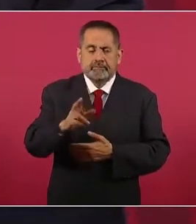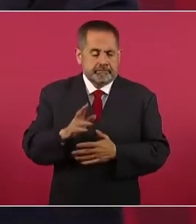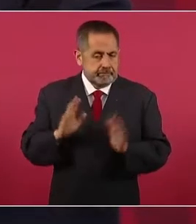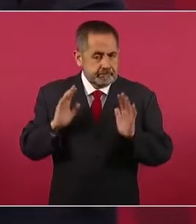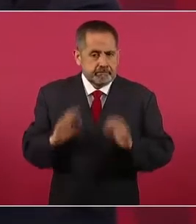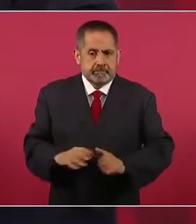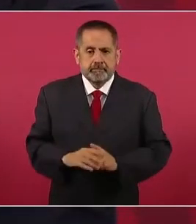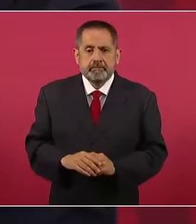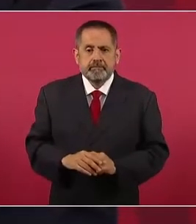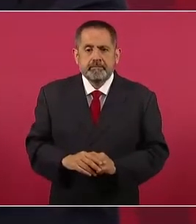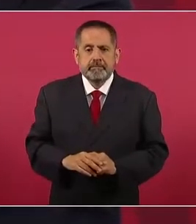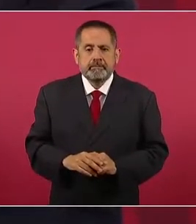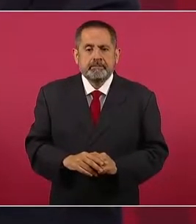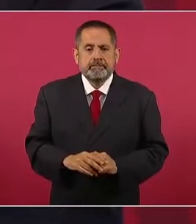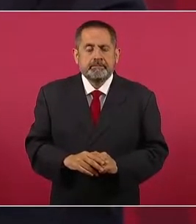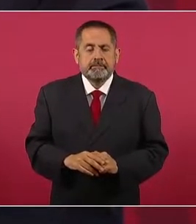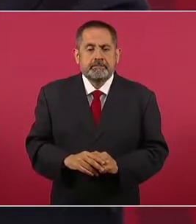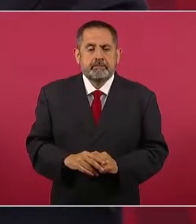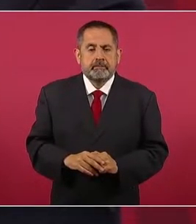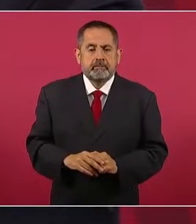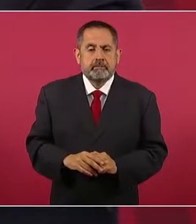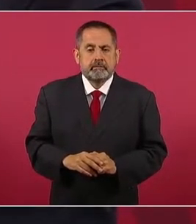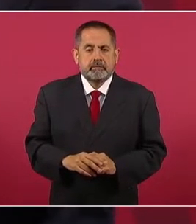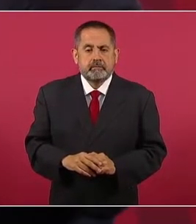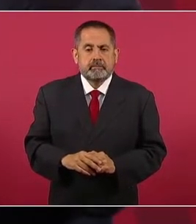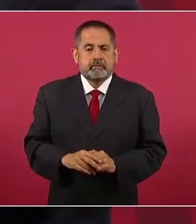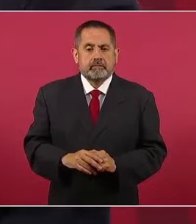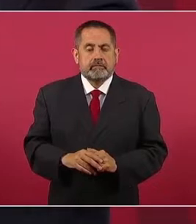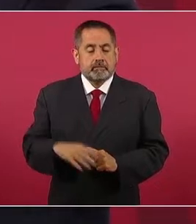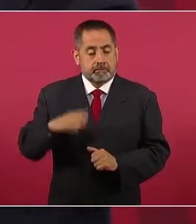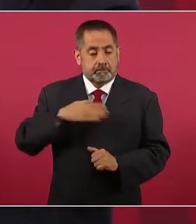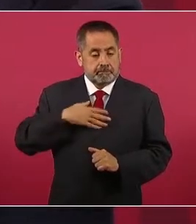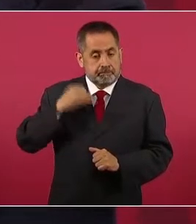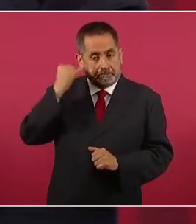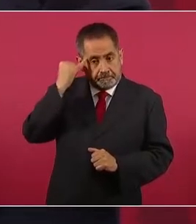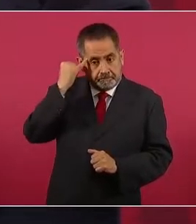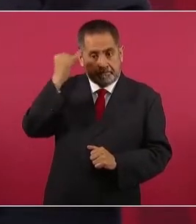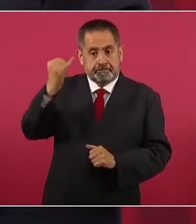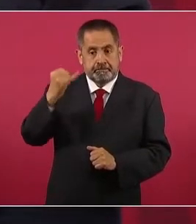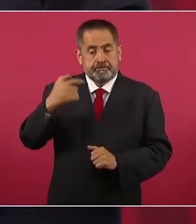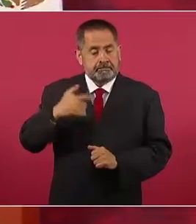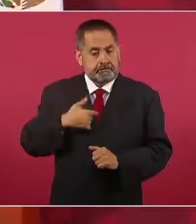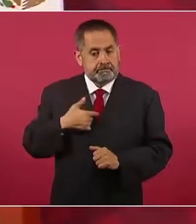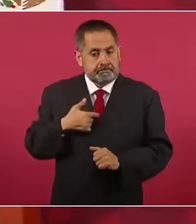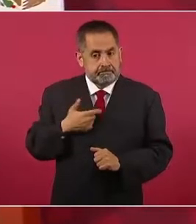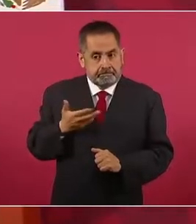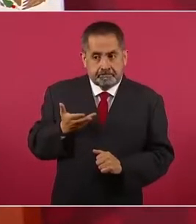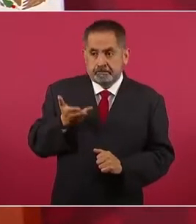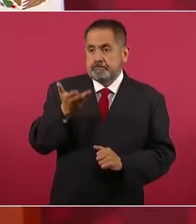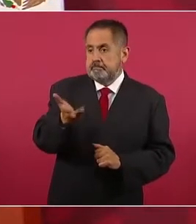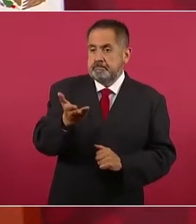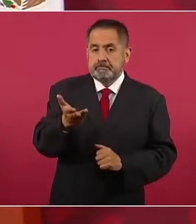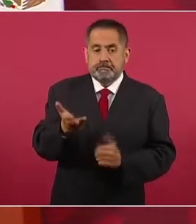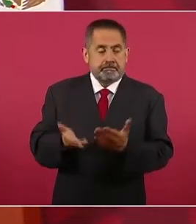planteé de que